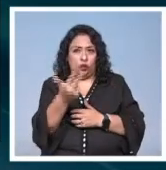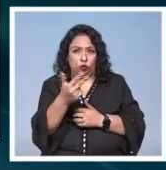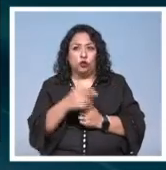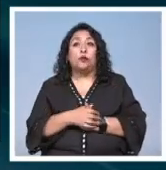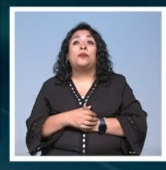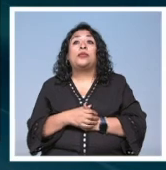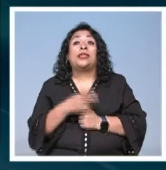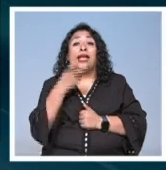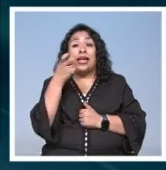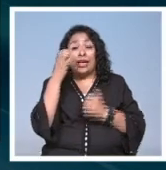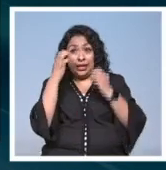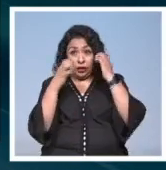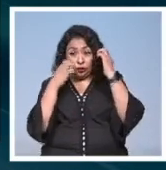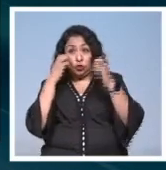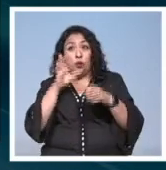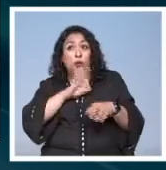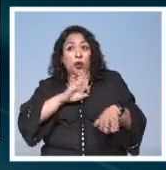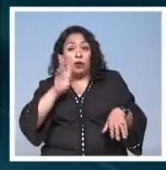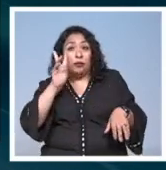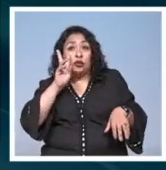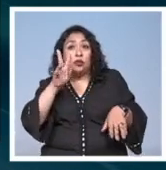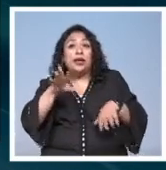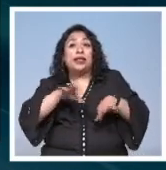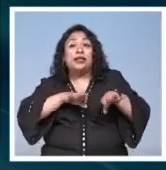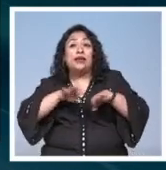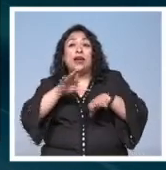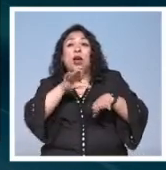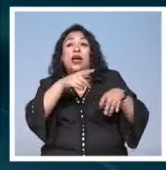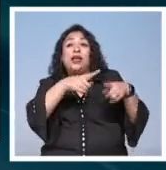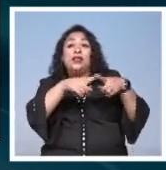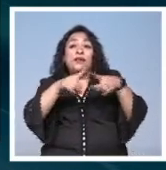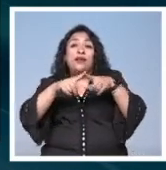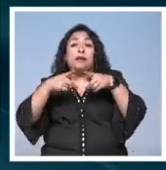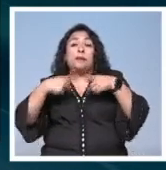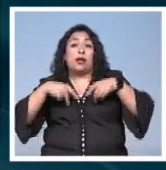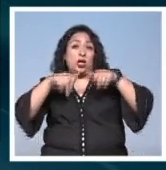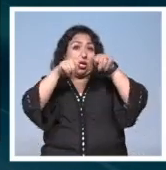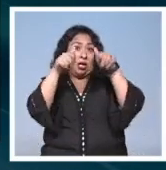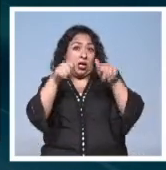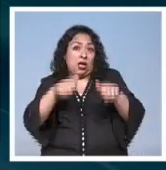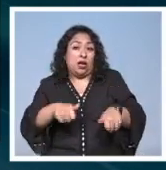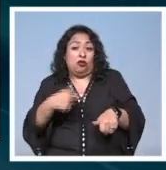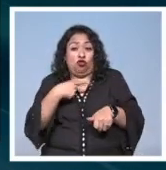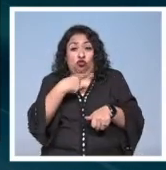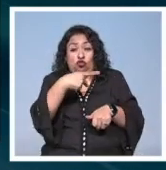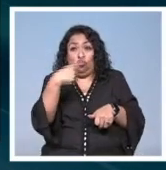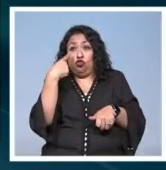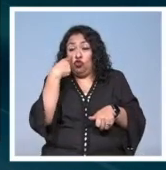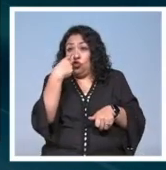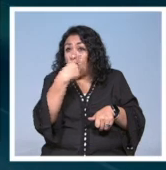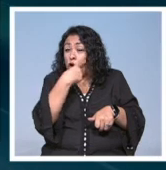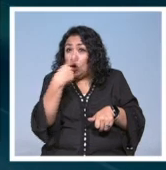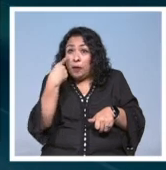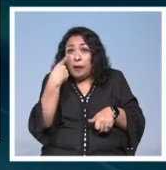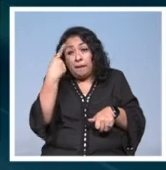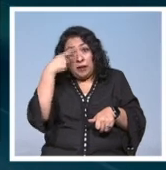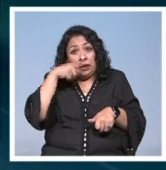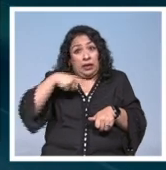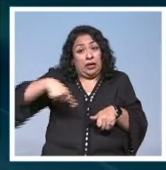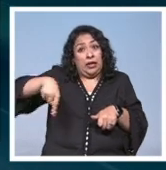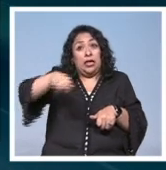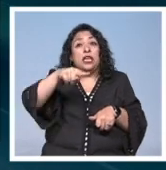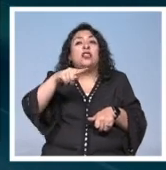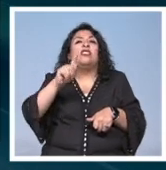En esta exposición se pueden encontrar el trabajo de diversos artistas que desde sus propios ojos muestran lo que para ellos